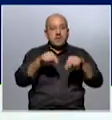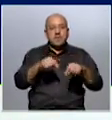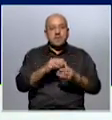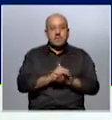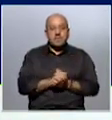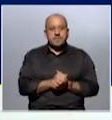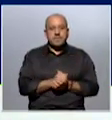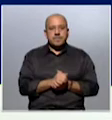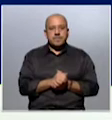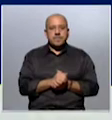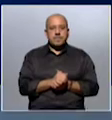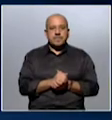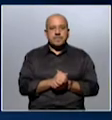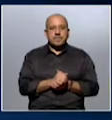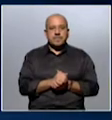remate del noticiero de hoy.